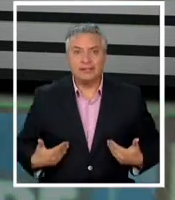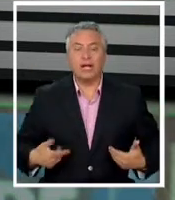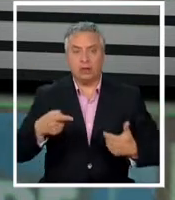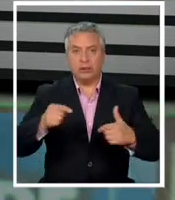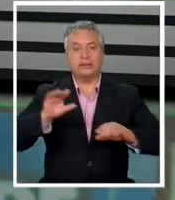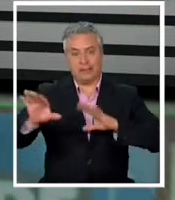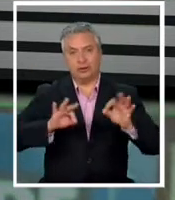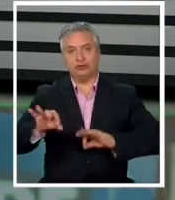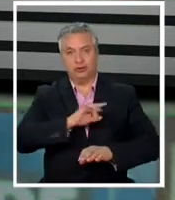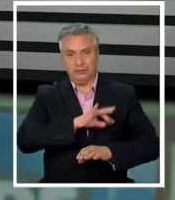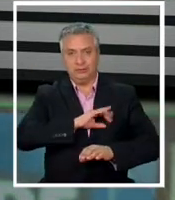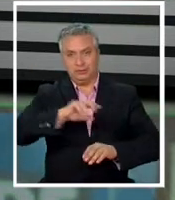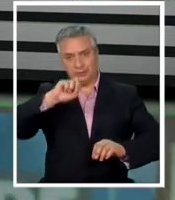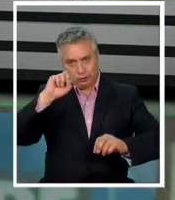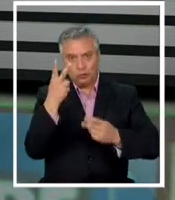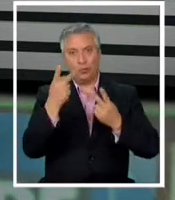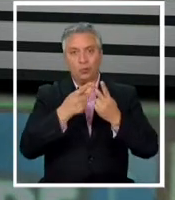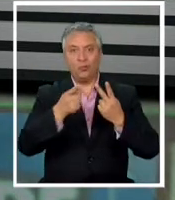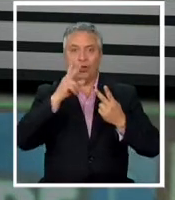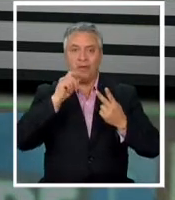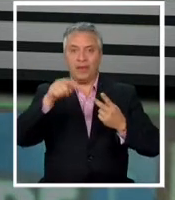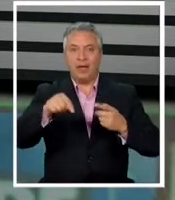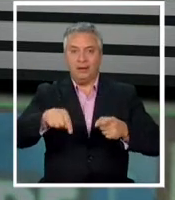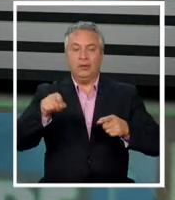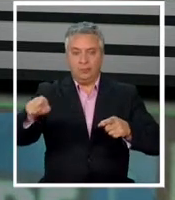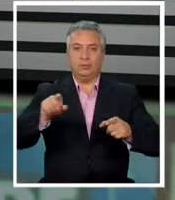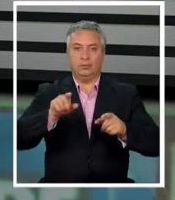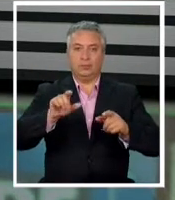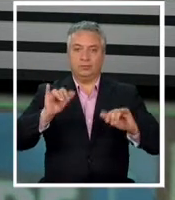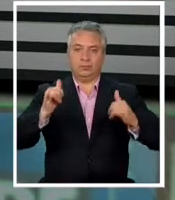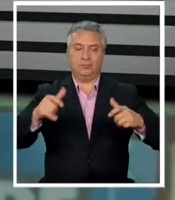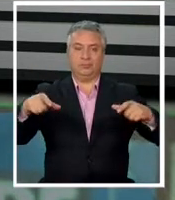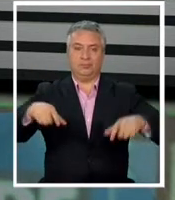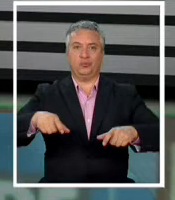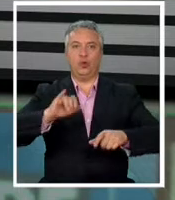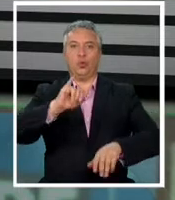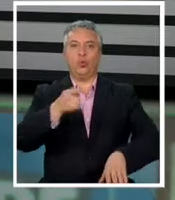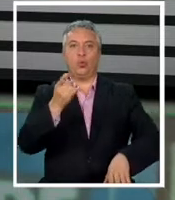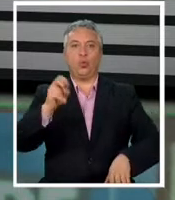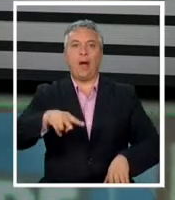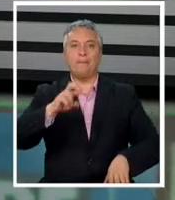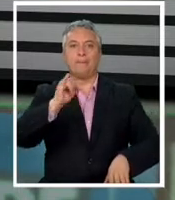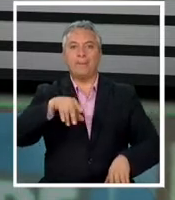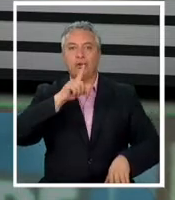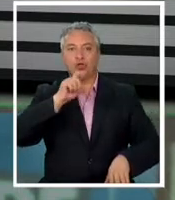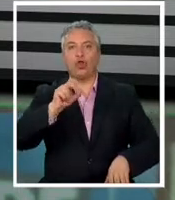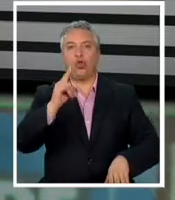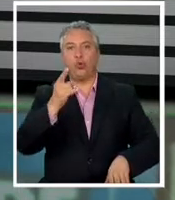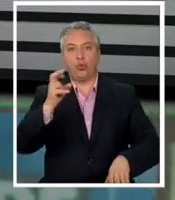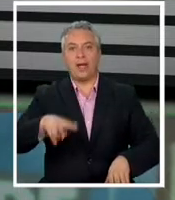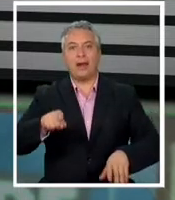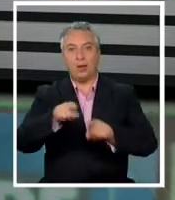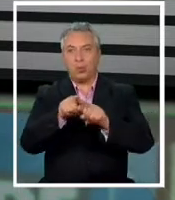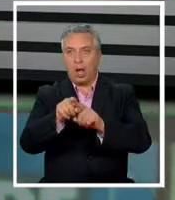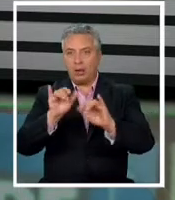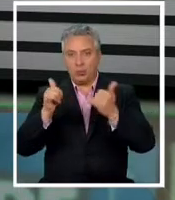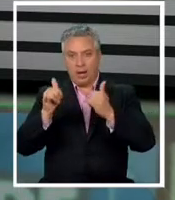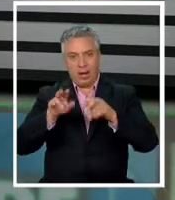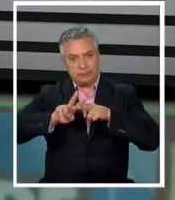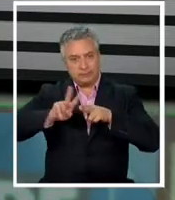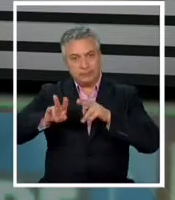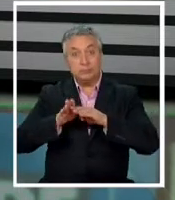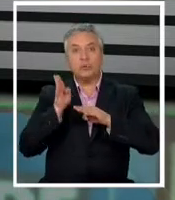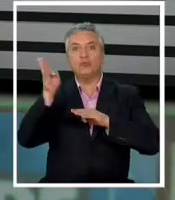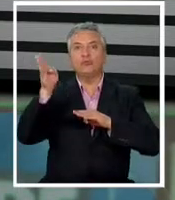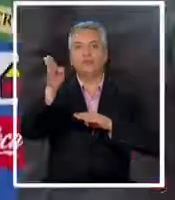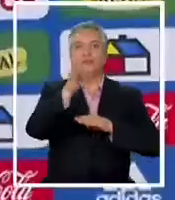selección chilena segundo día de entrenamiento en el complejo deportivo Juan Pinto Urán preparando la gira por Asia detalles a continuación